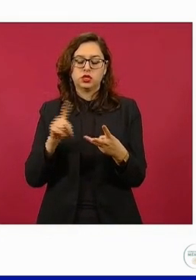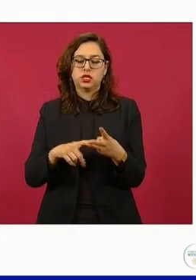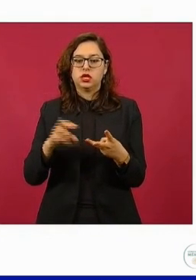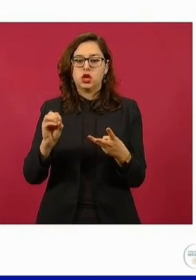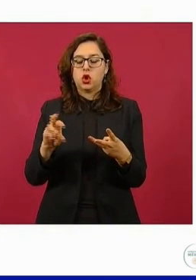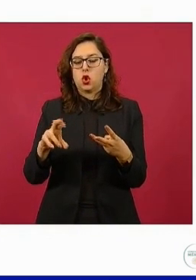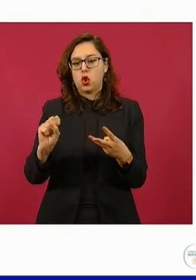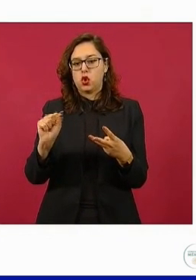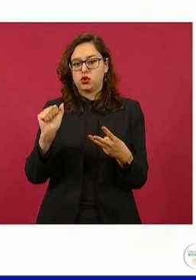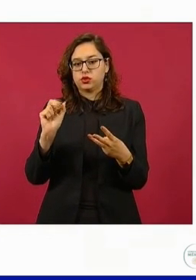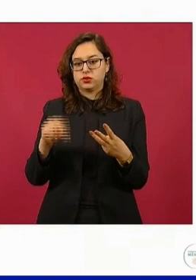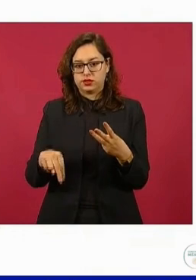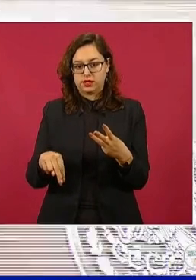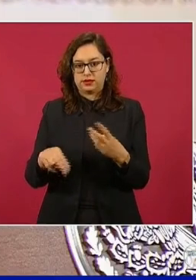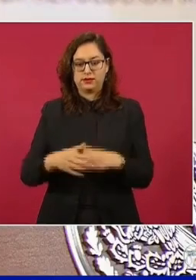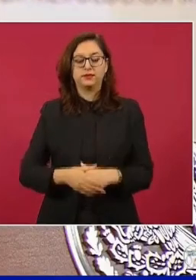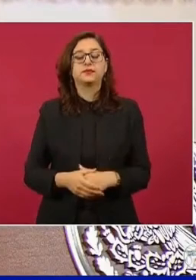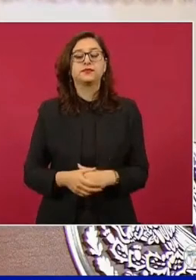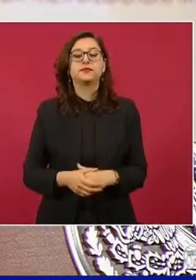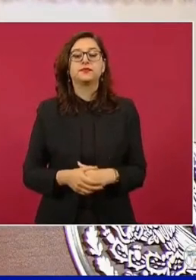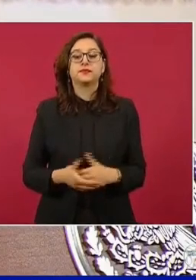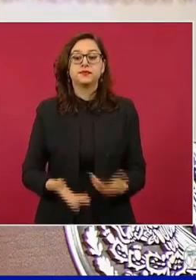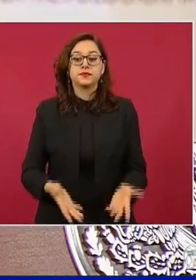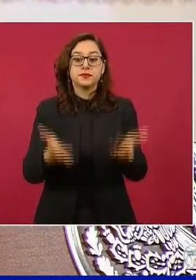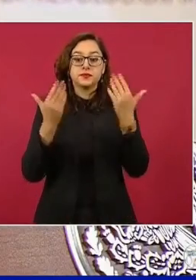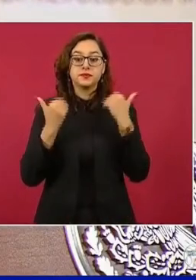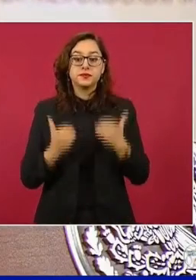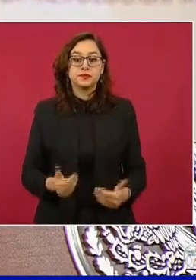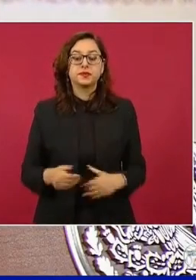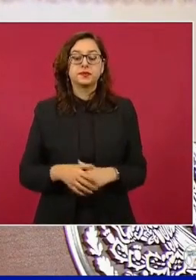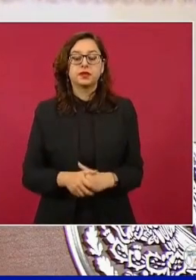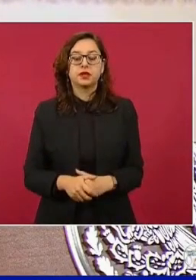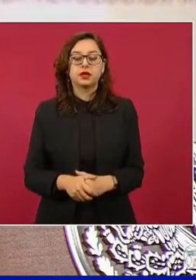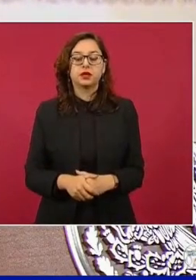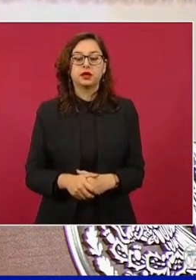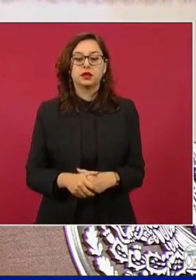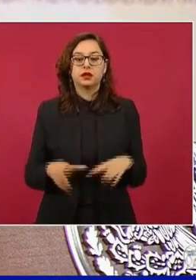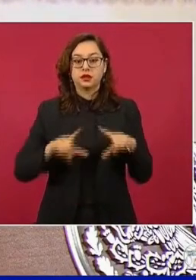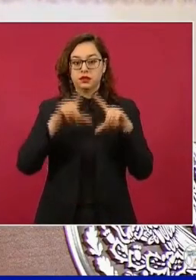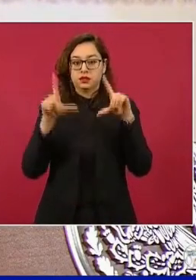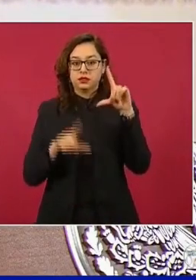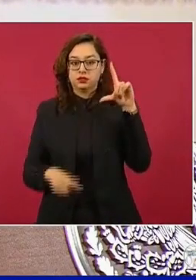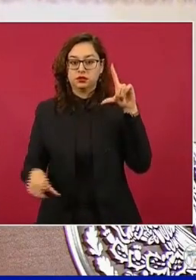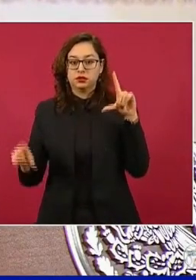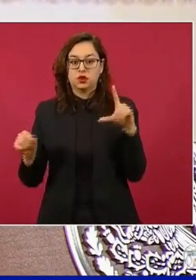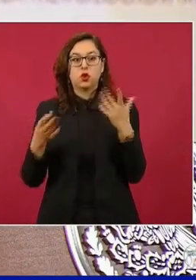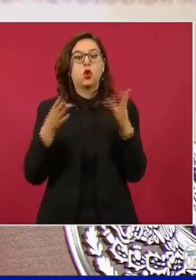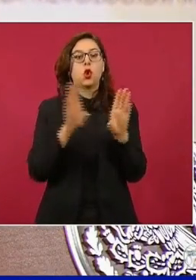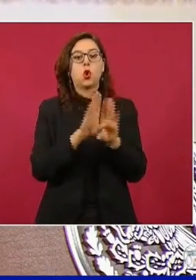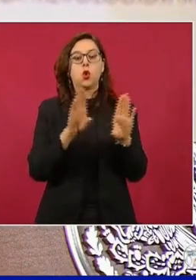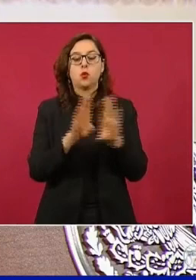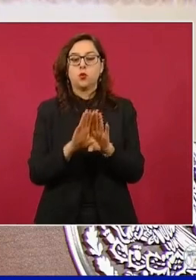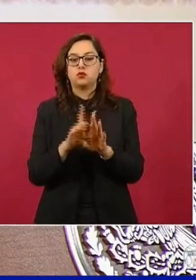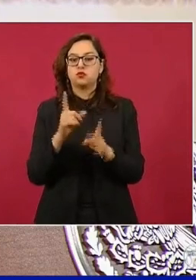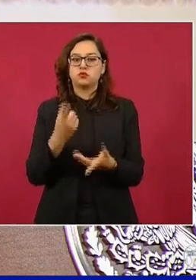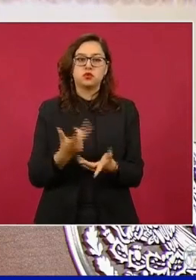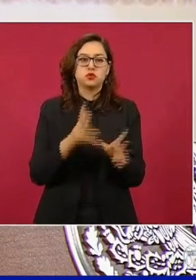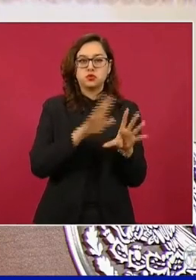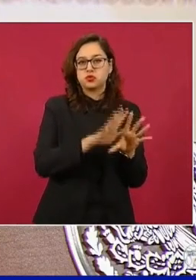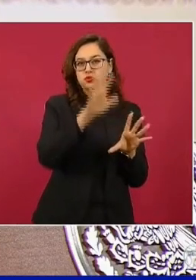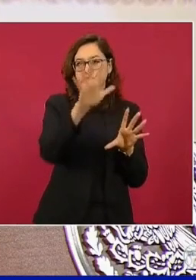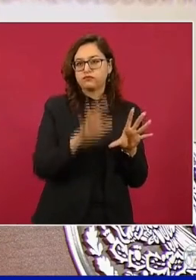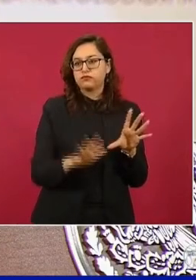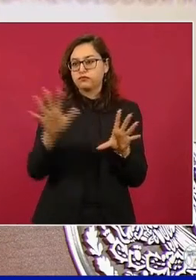Y nos vamos a ver por tipo de combustible en cada una de las regiones, hay una marca, una